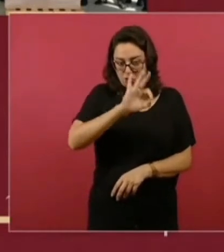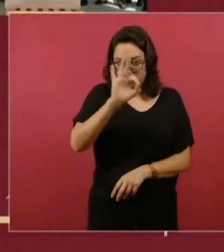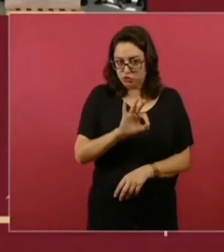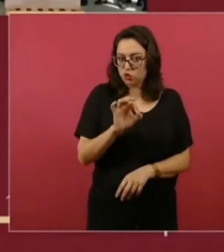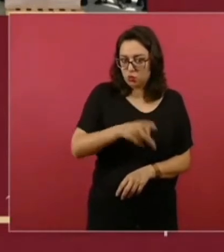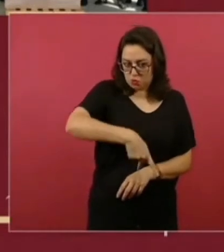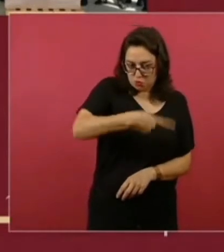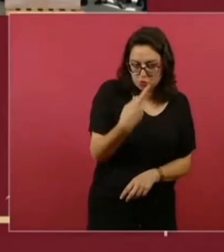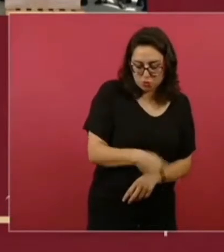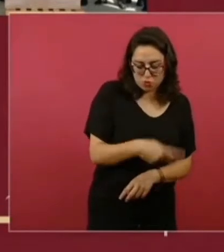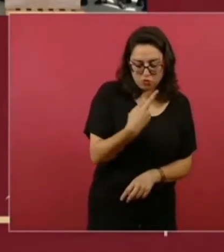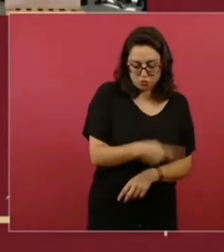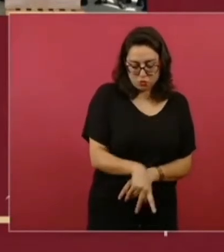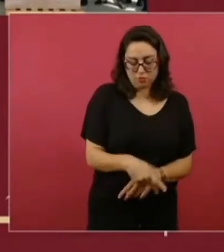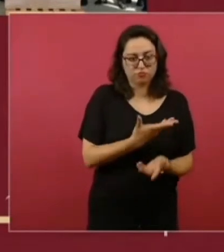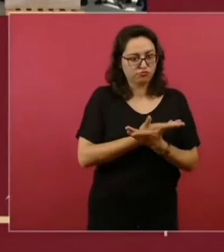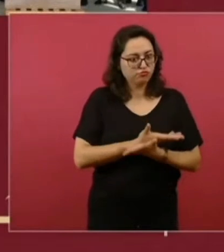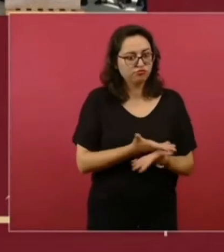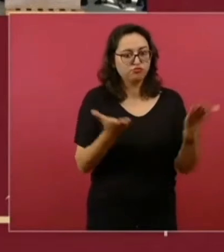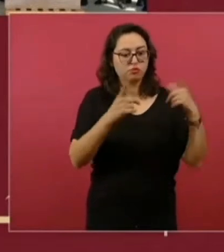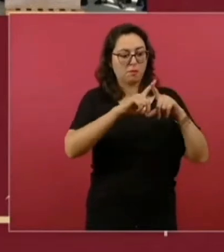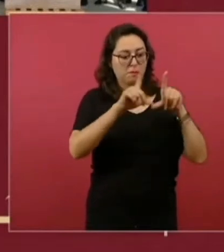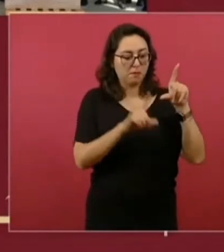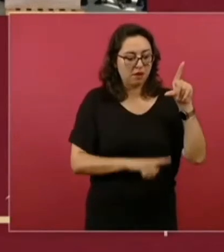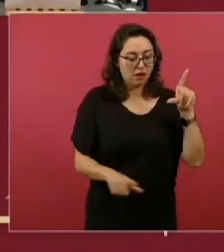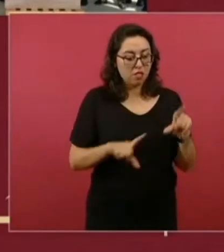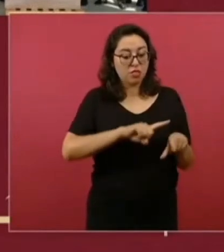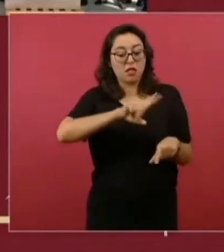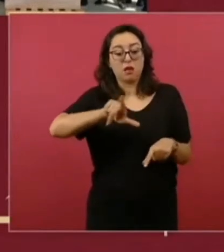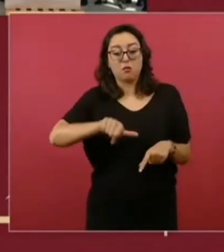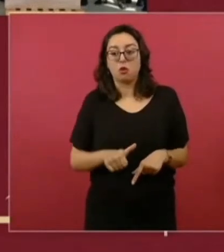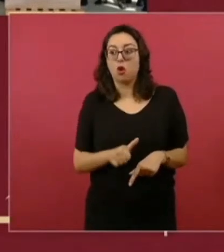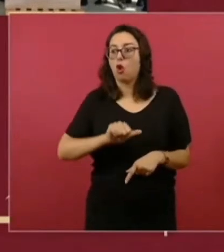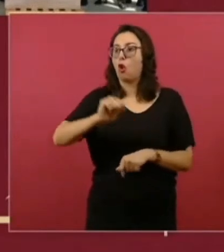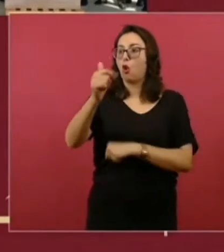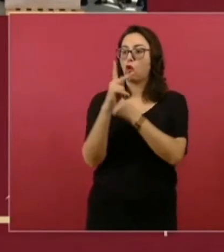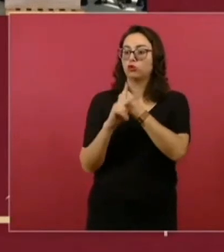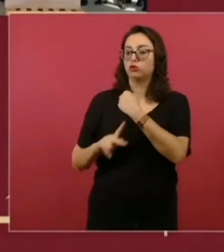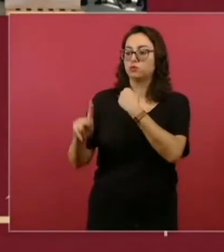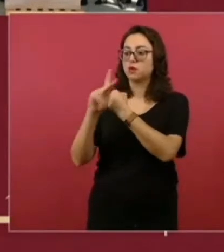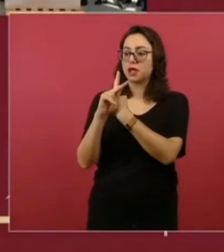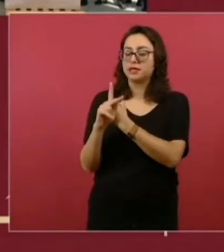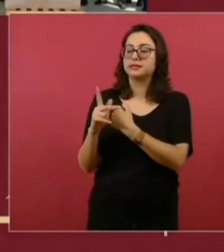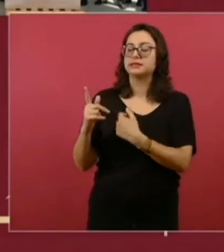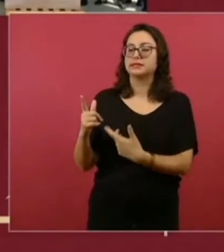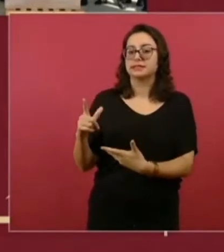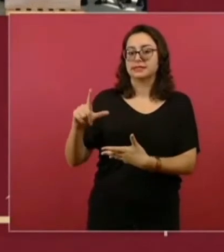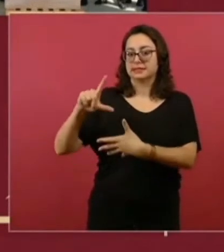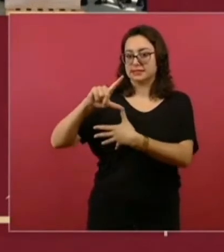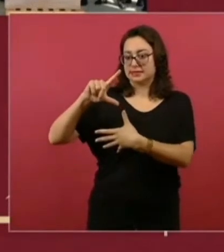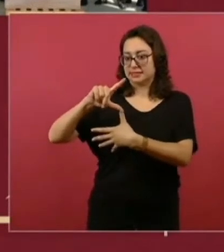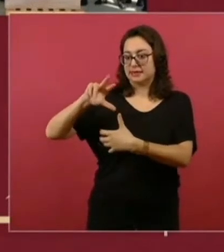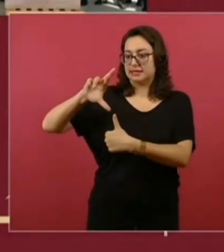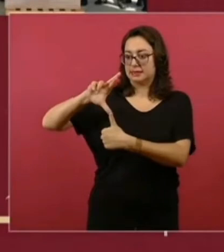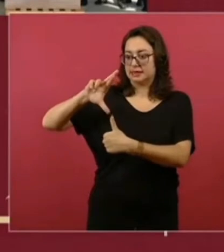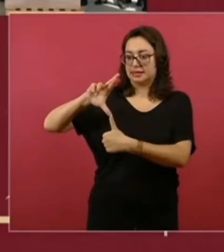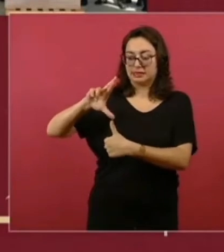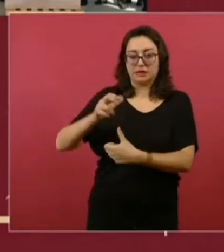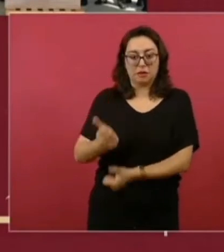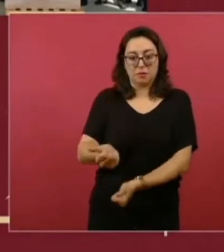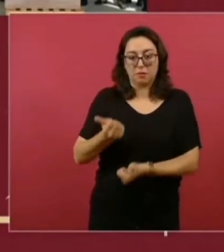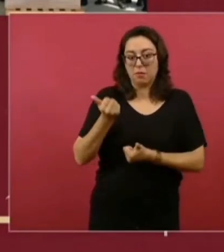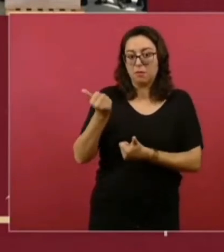pudimos donar ventiladores a varios países de América Latina y el Caribe, y aquí están los datos. Se